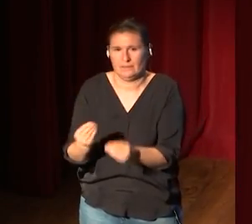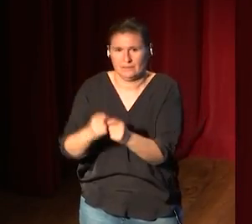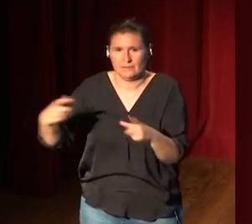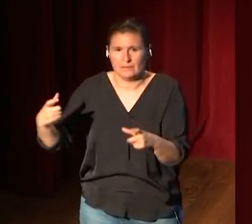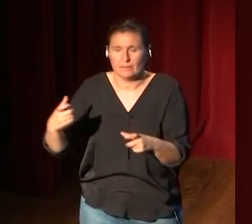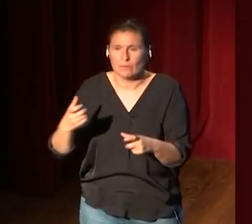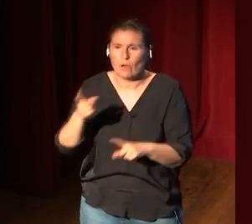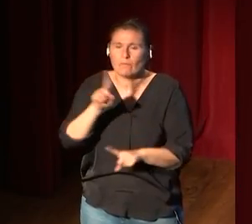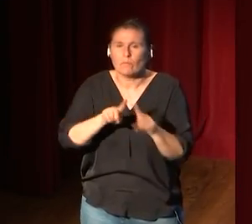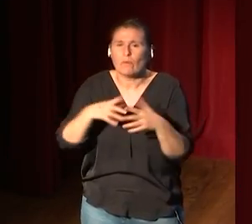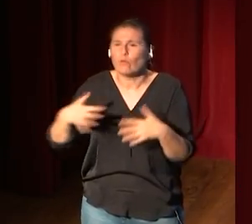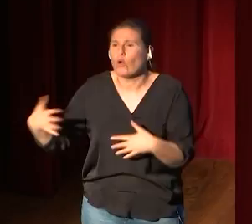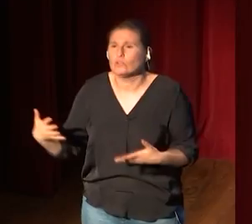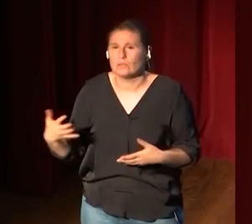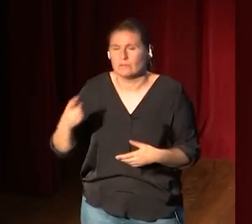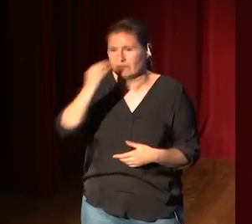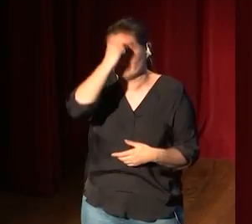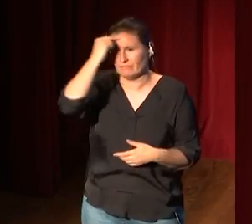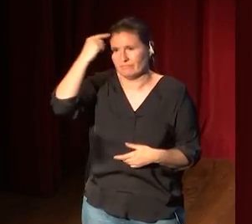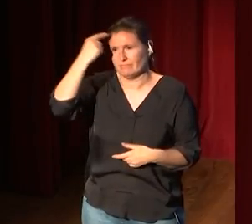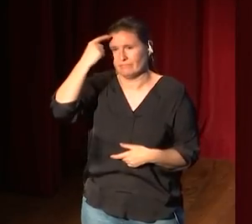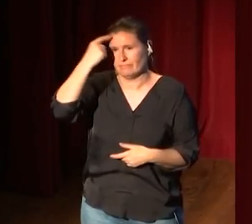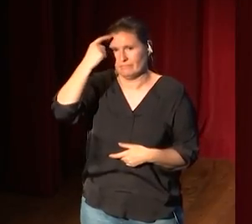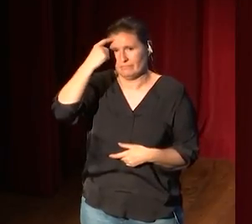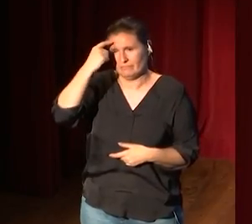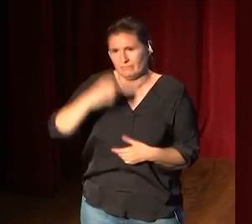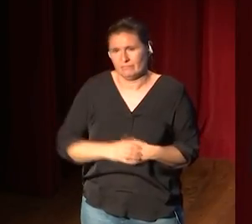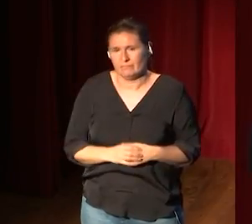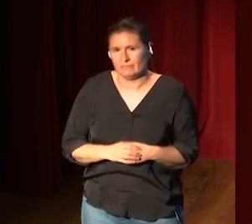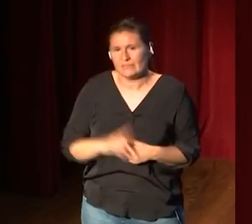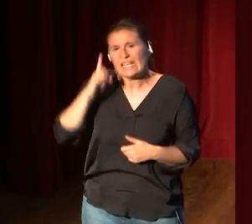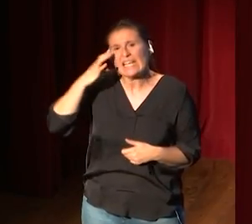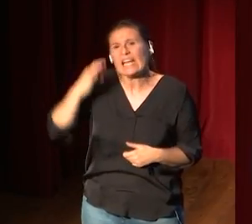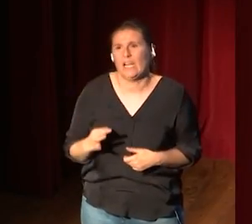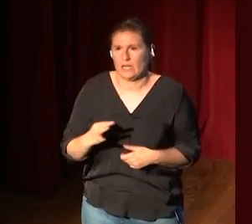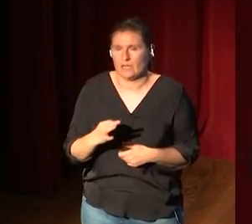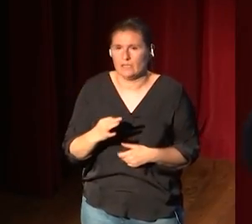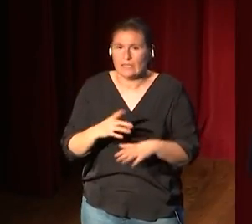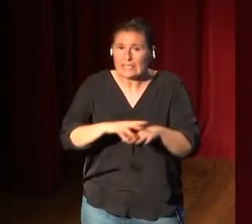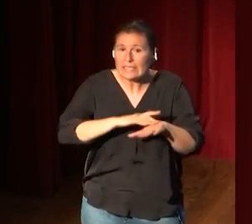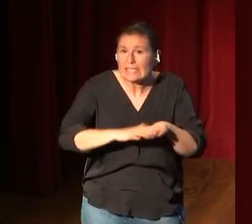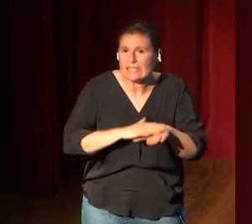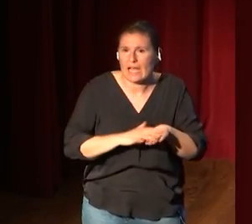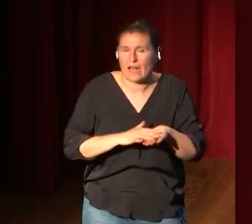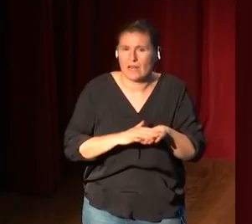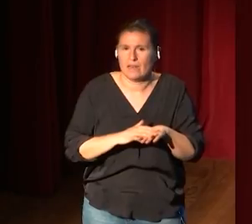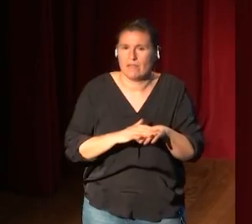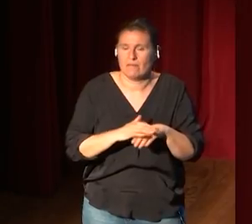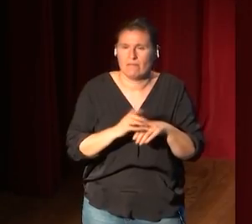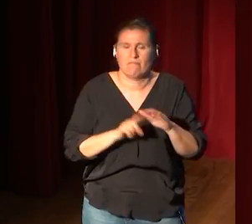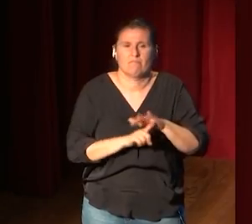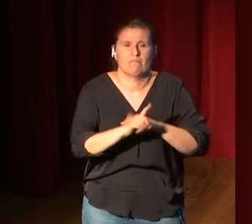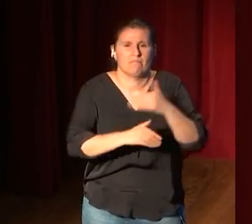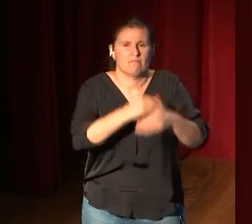cuestión de mentalidad de creérselo de que lo digital va más allá de